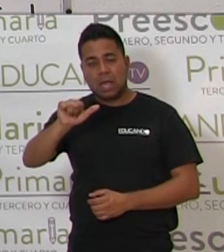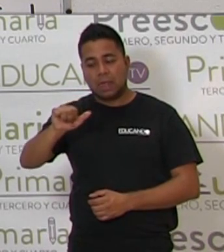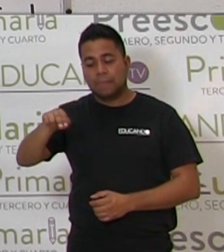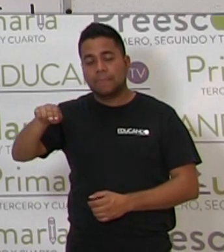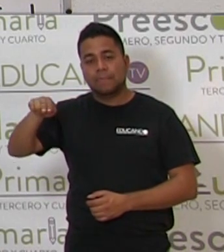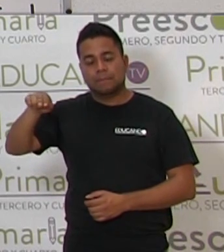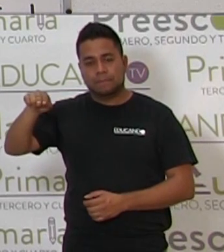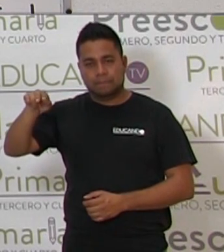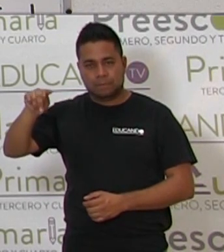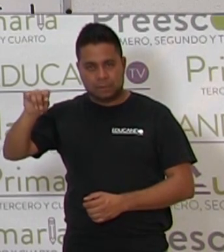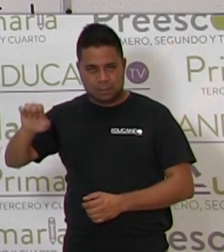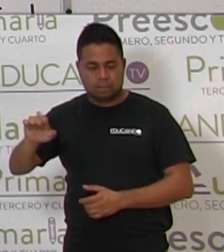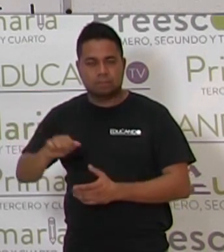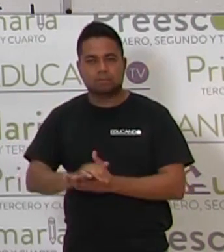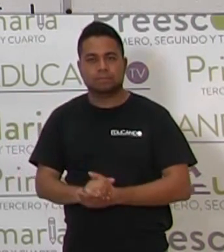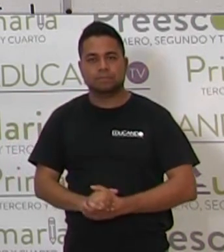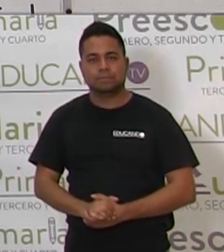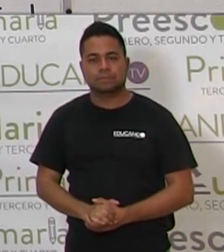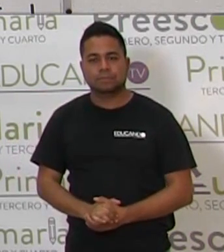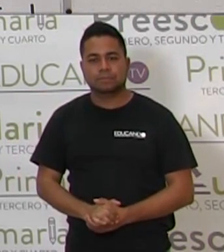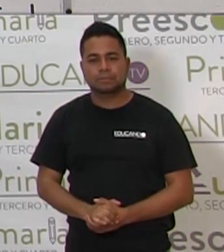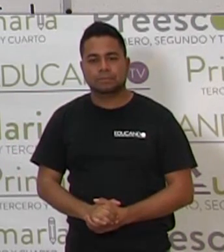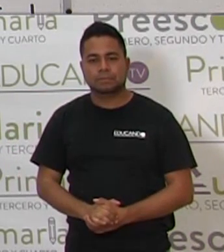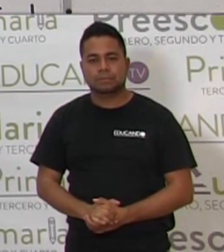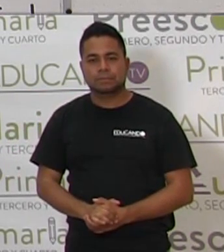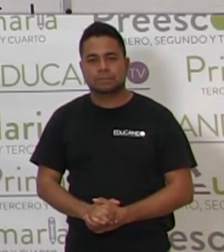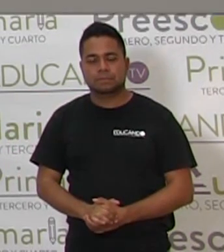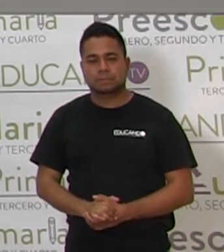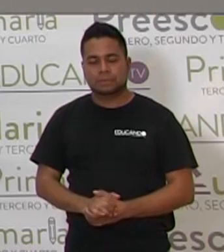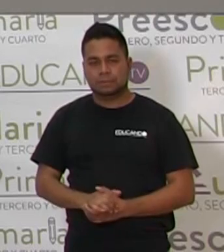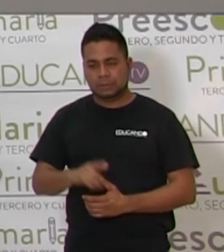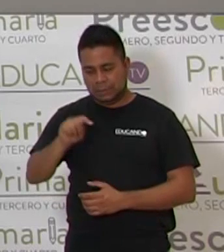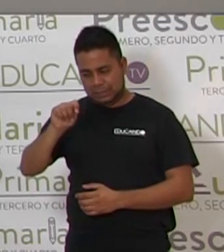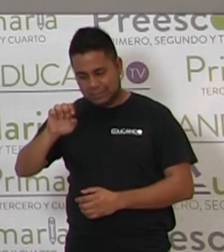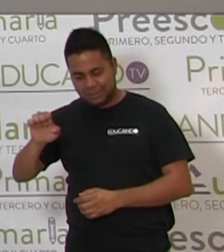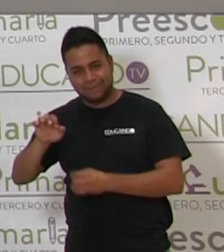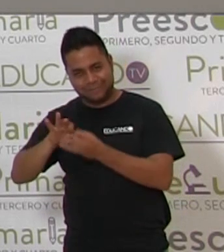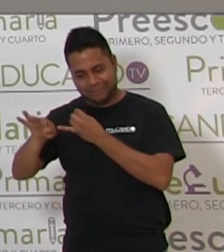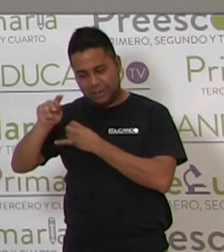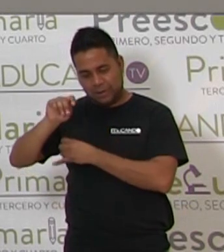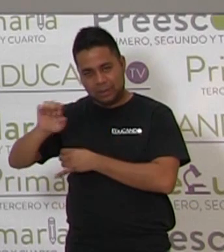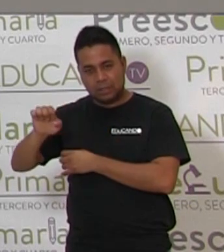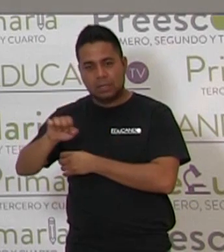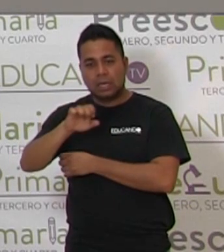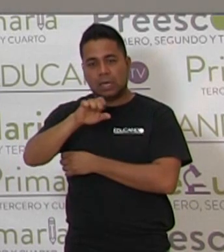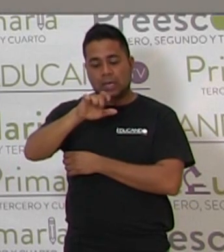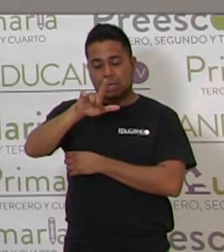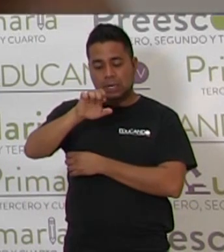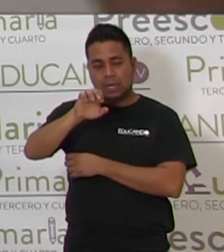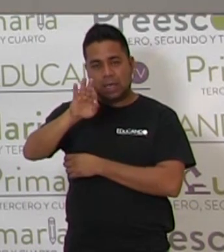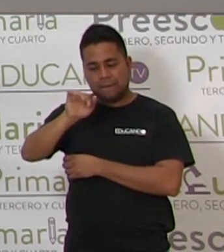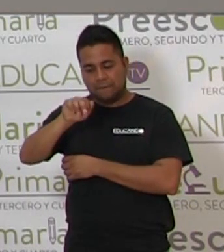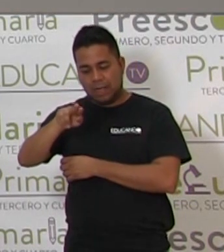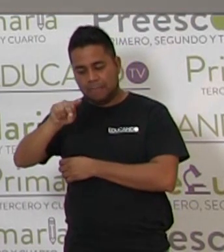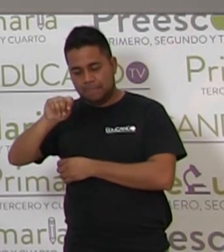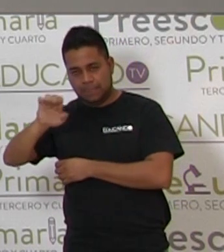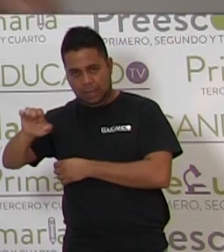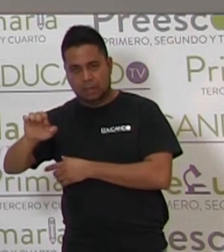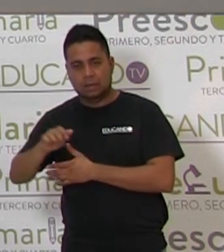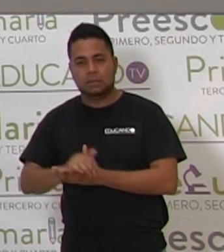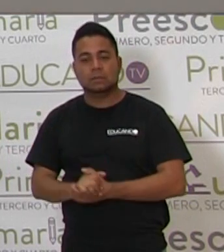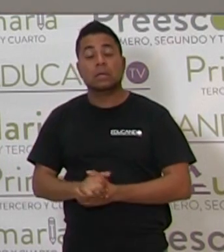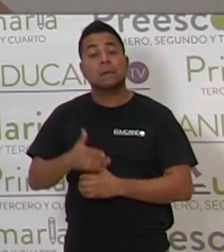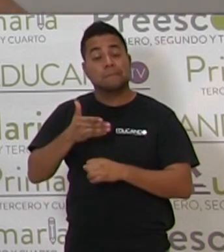te. E, le, fan, te. Muy bien.